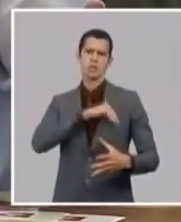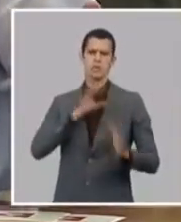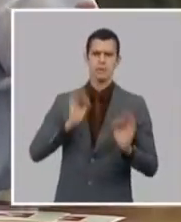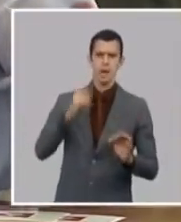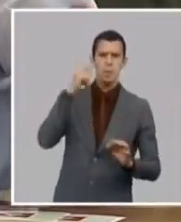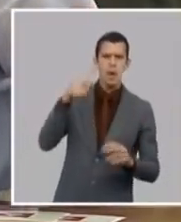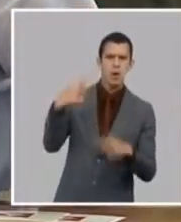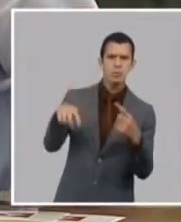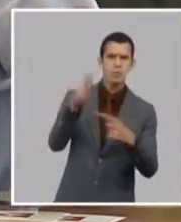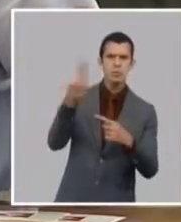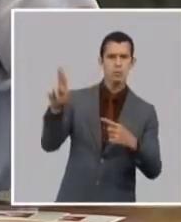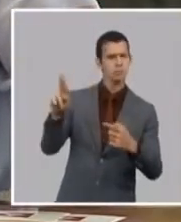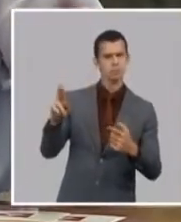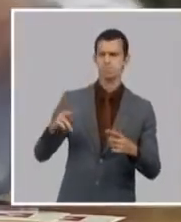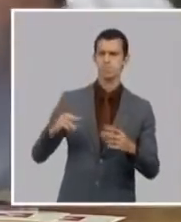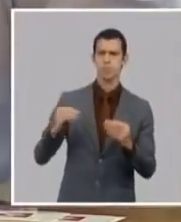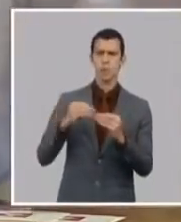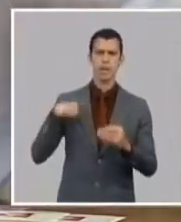hubiera pasado?